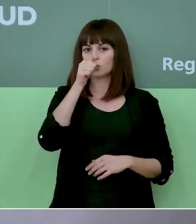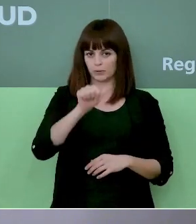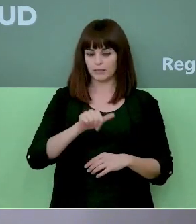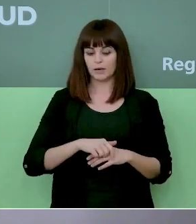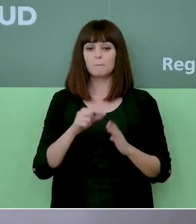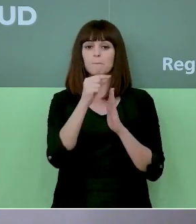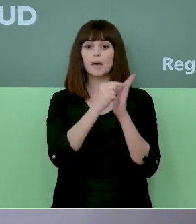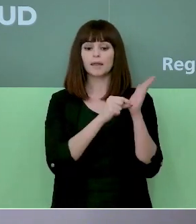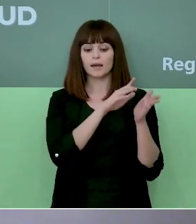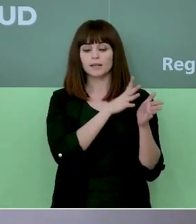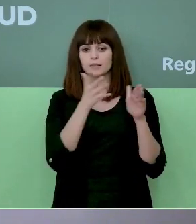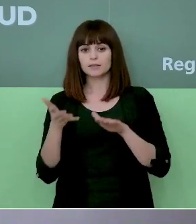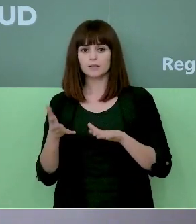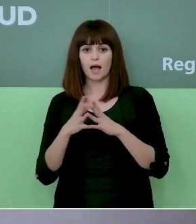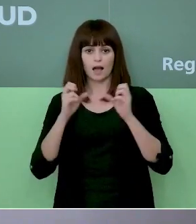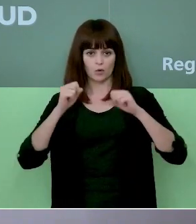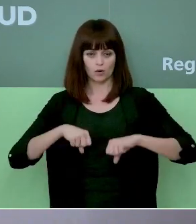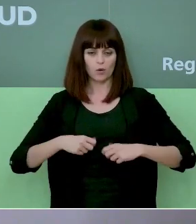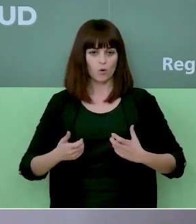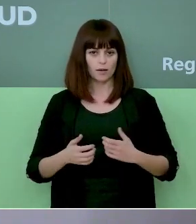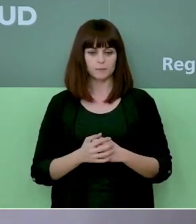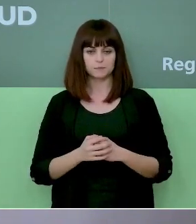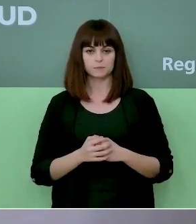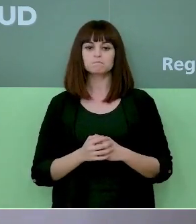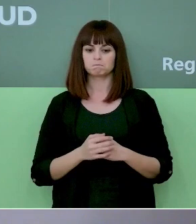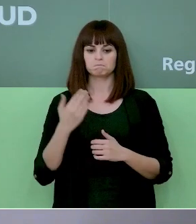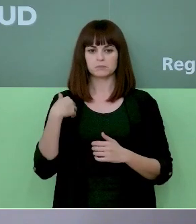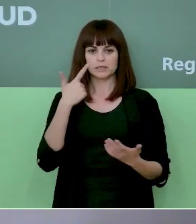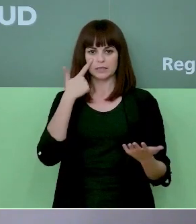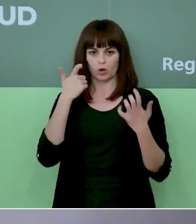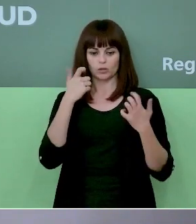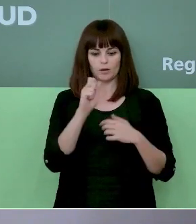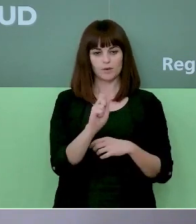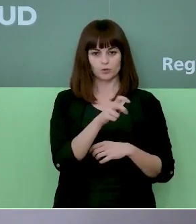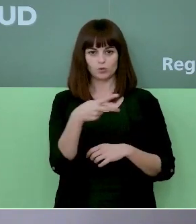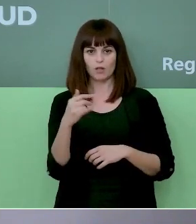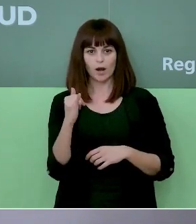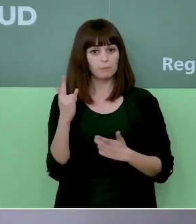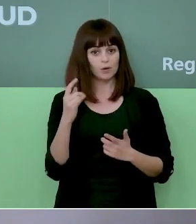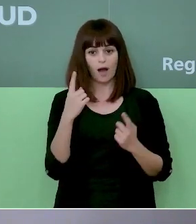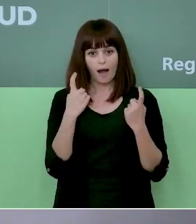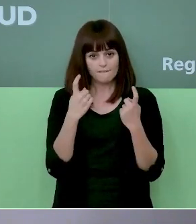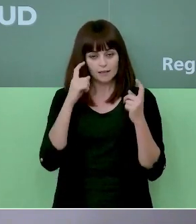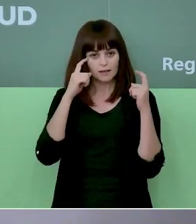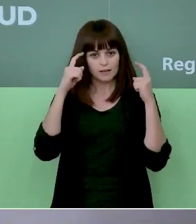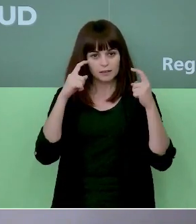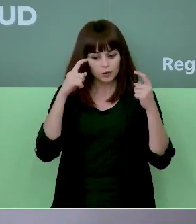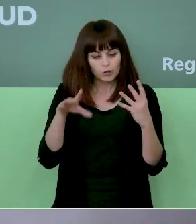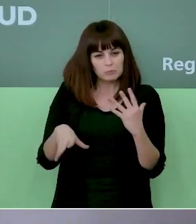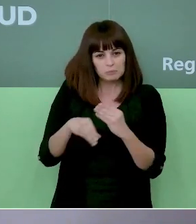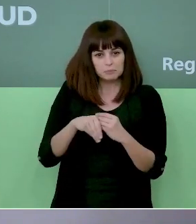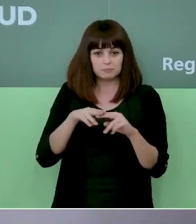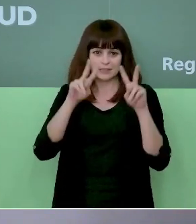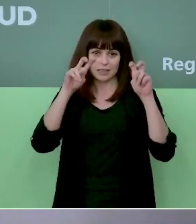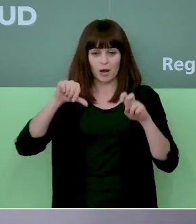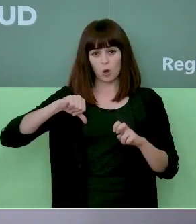medidas acordadas, una vez más, están surtiendo efecto, pero debemos hacer un esfuerzo adicional para disminuir la presión